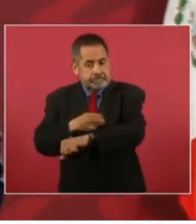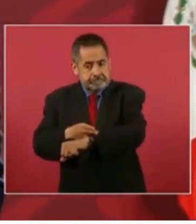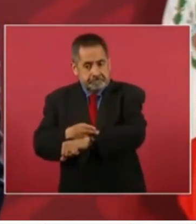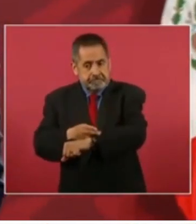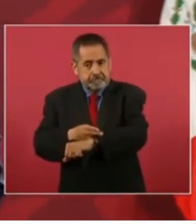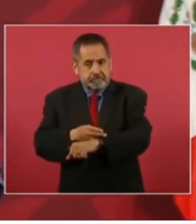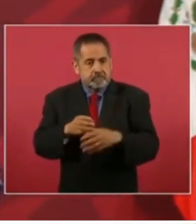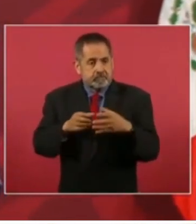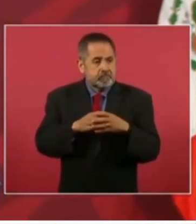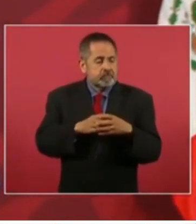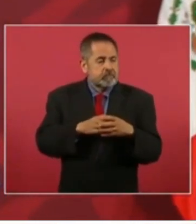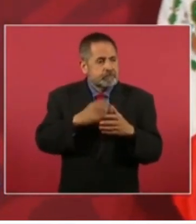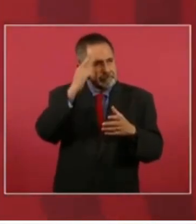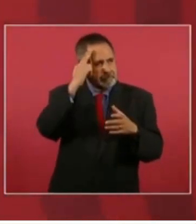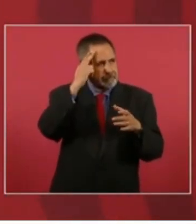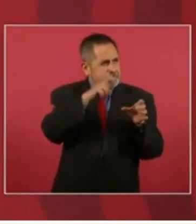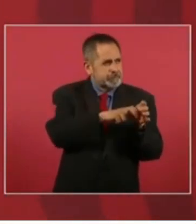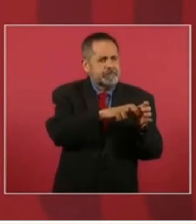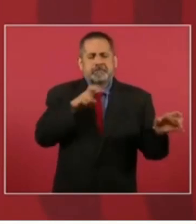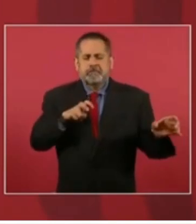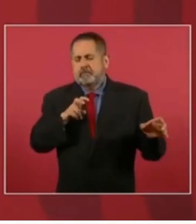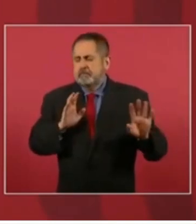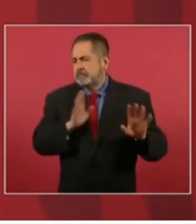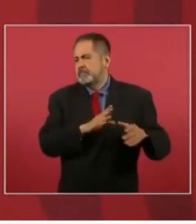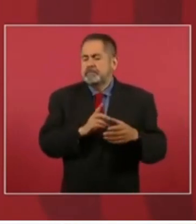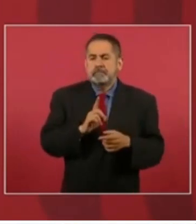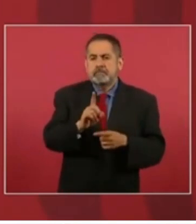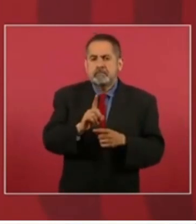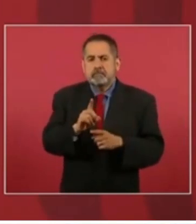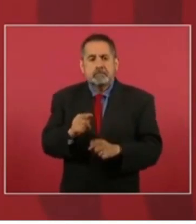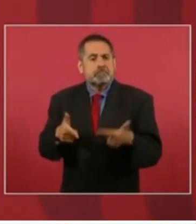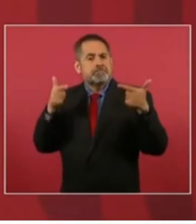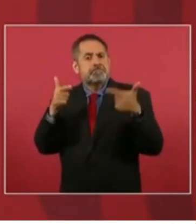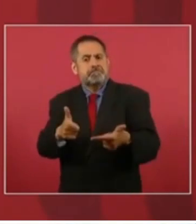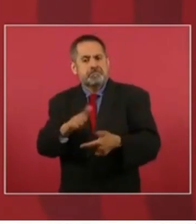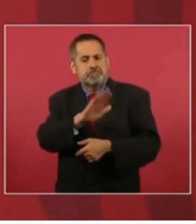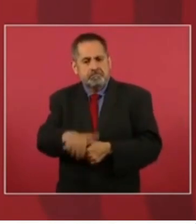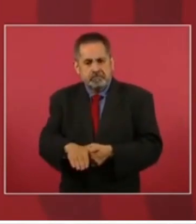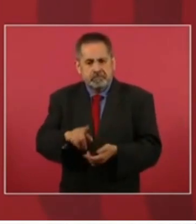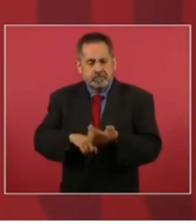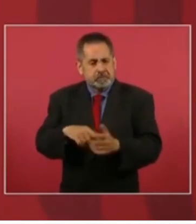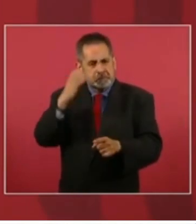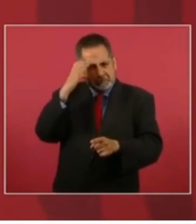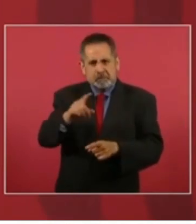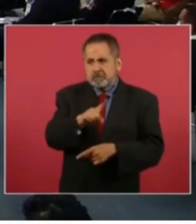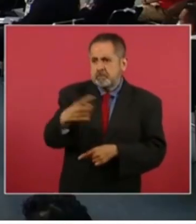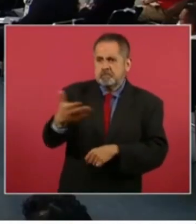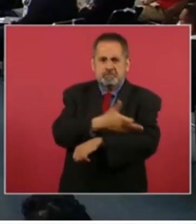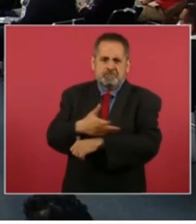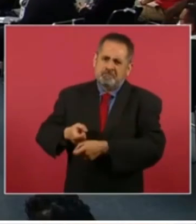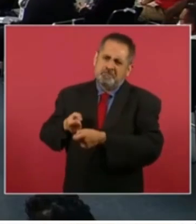oligarquía porfirista es asesinado y por qué tanta crueldad con su familia